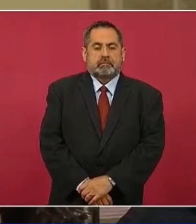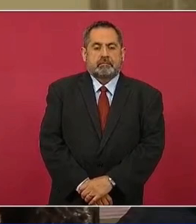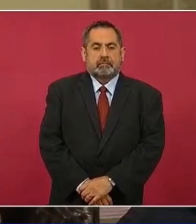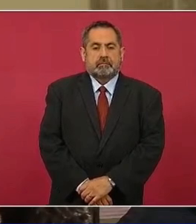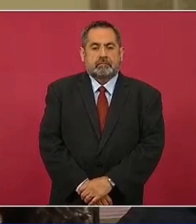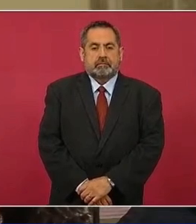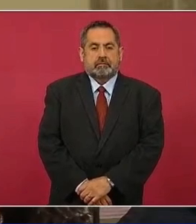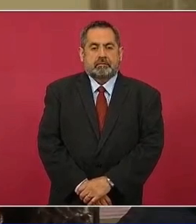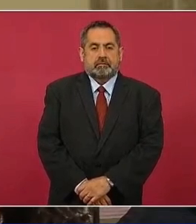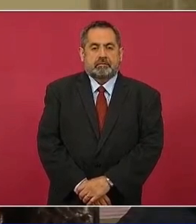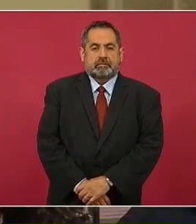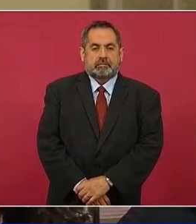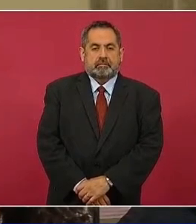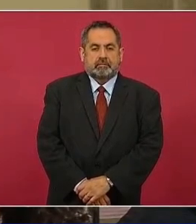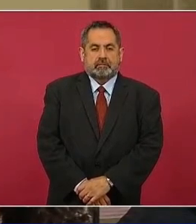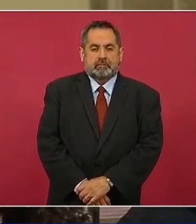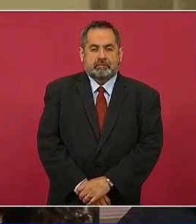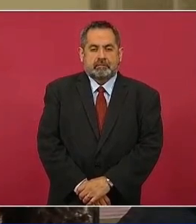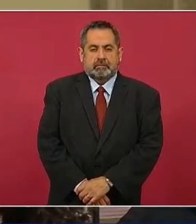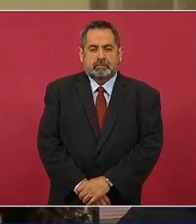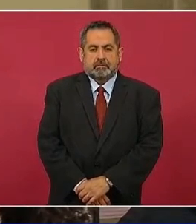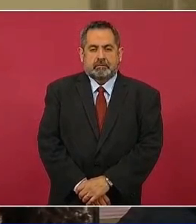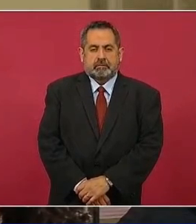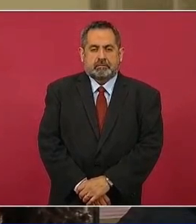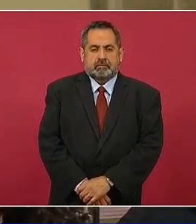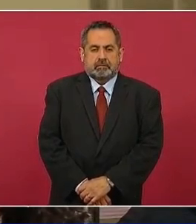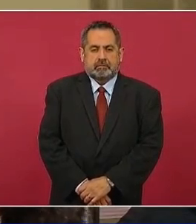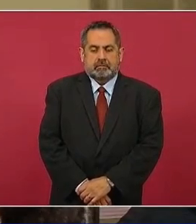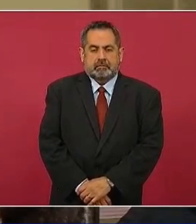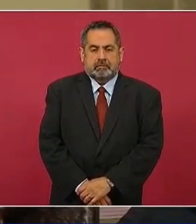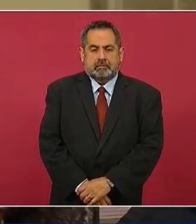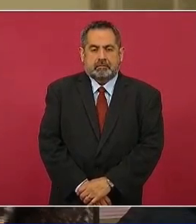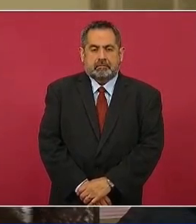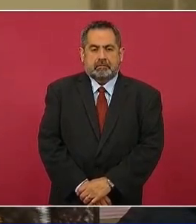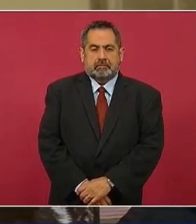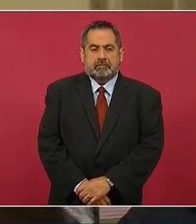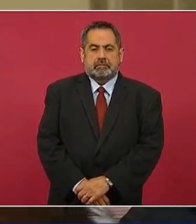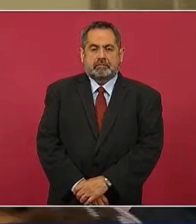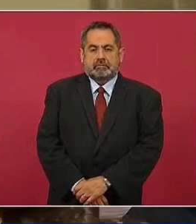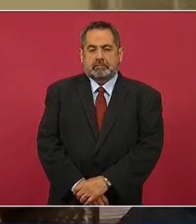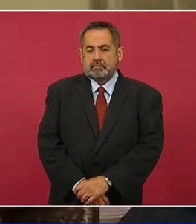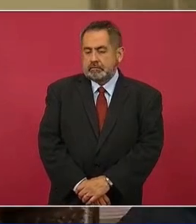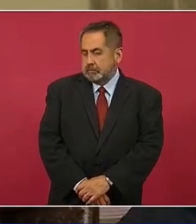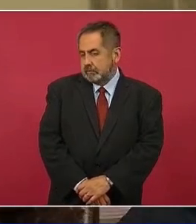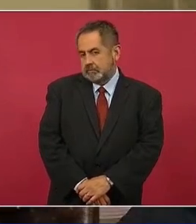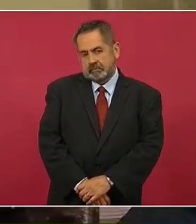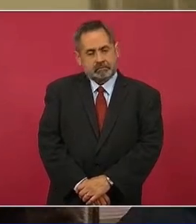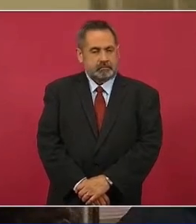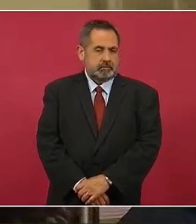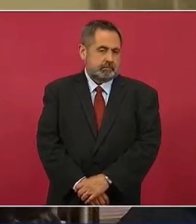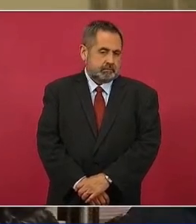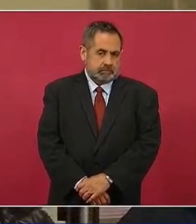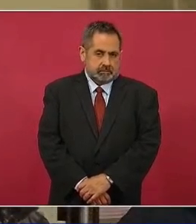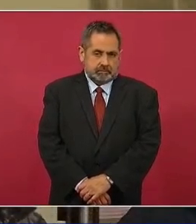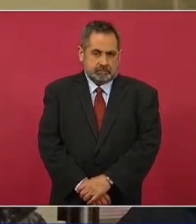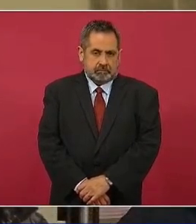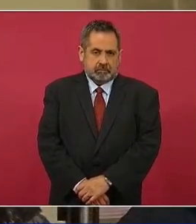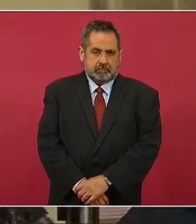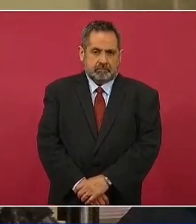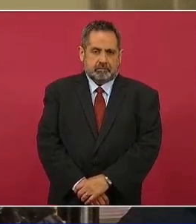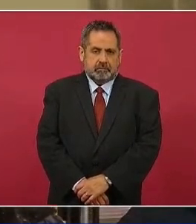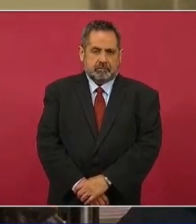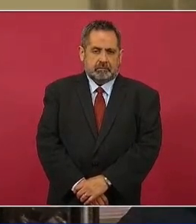héroe de los neoliberales, 225 por ciento de inflación. Vicente Fox, un 30